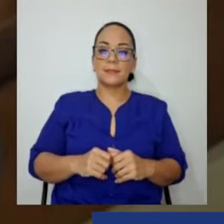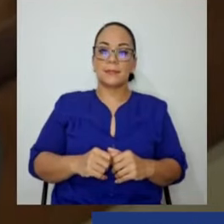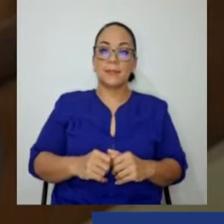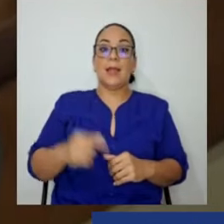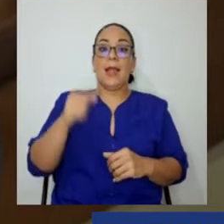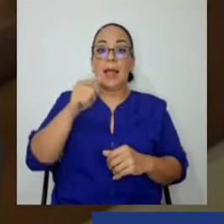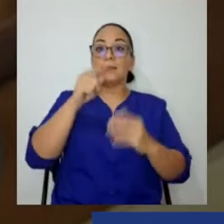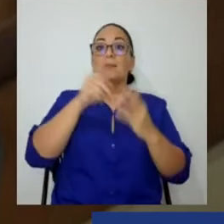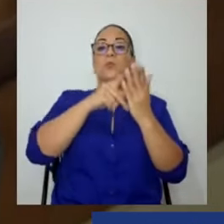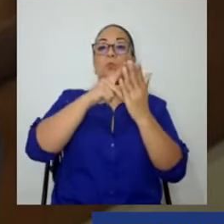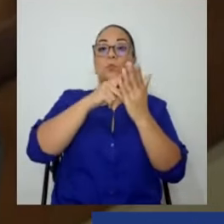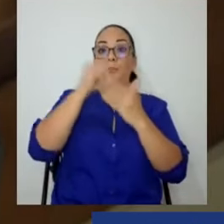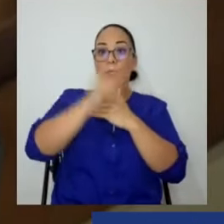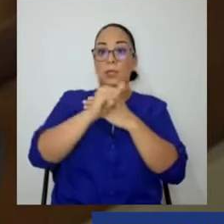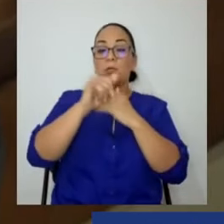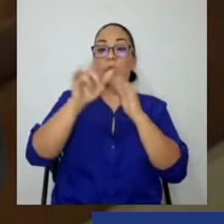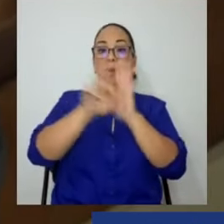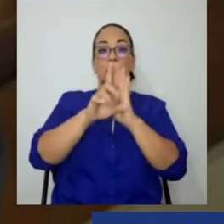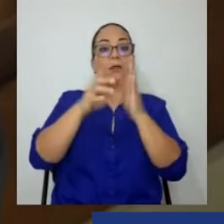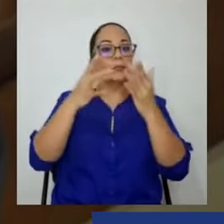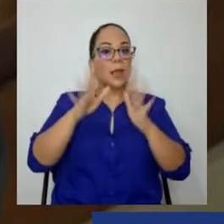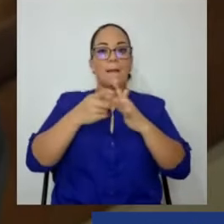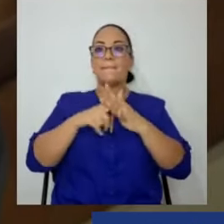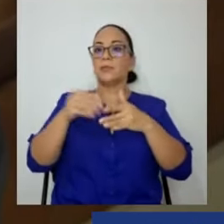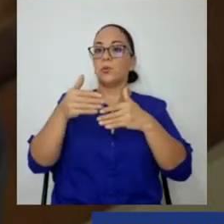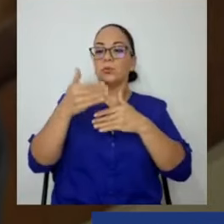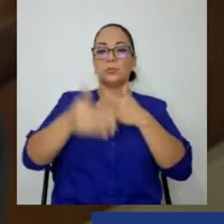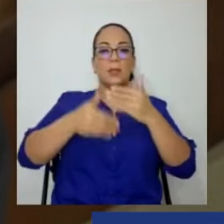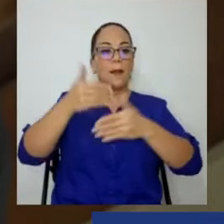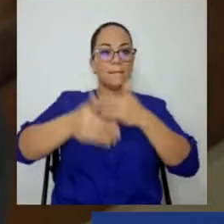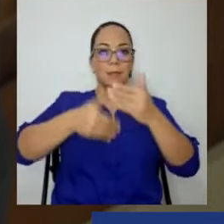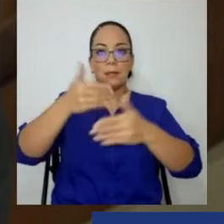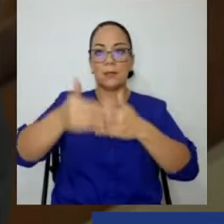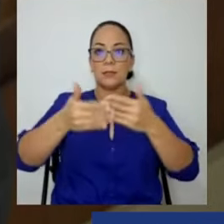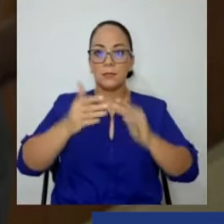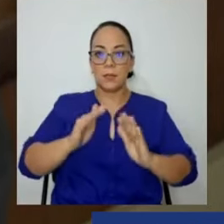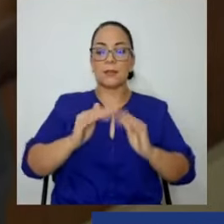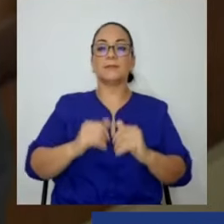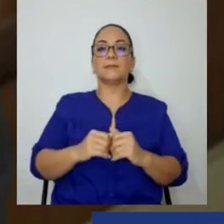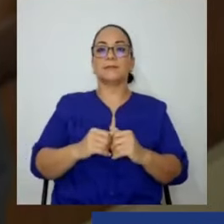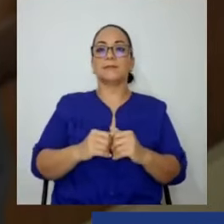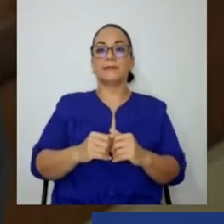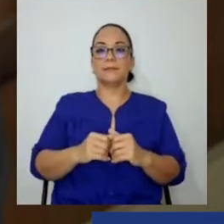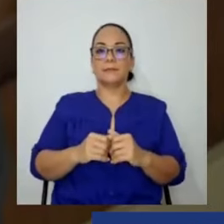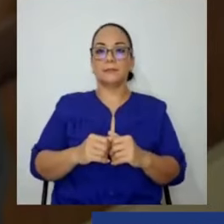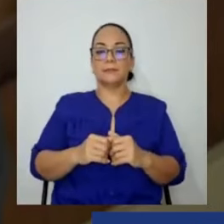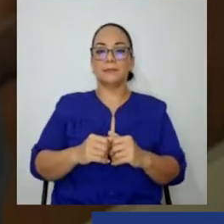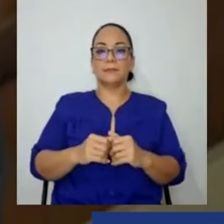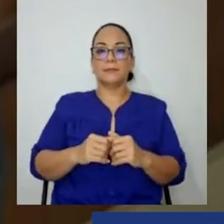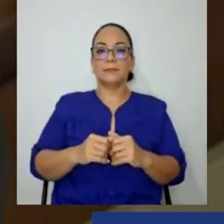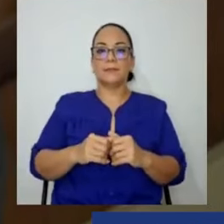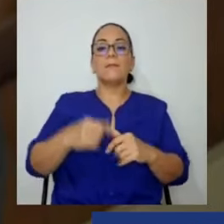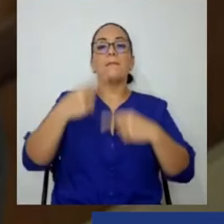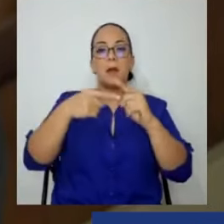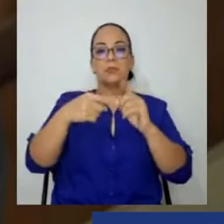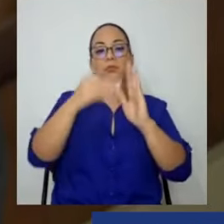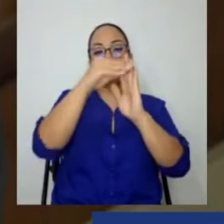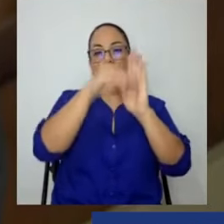comenzó el trámite que le corresponde, publicidad, oportunamente lo pondremos en el orden del día.